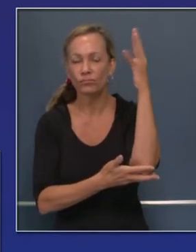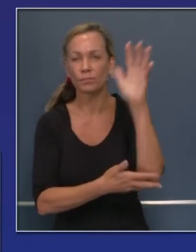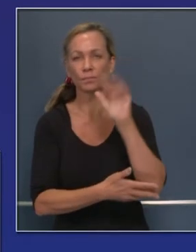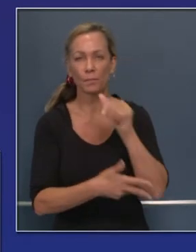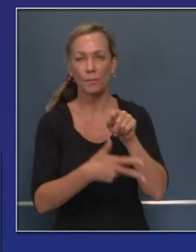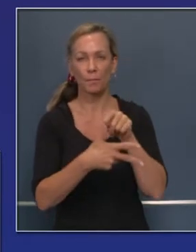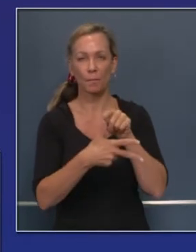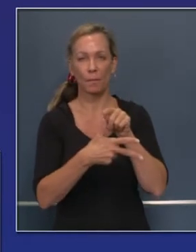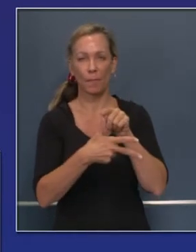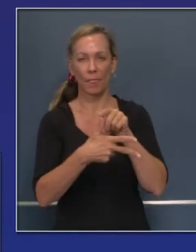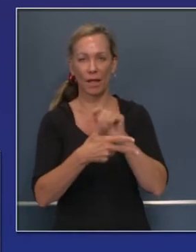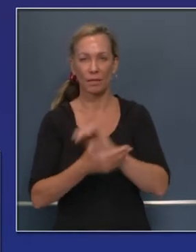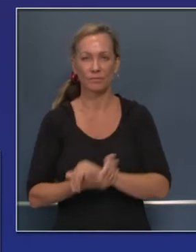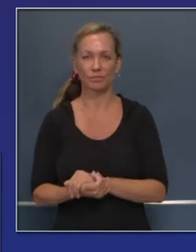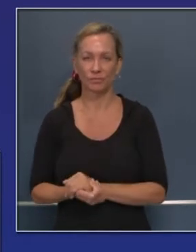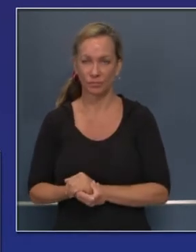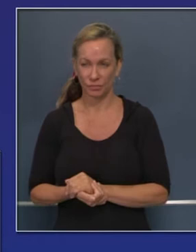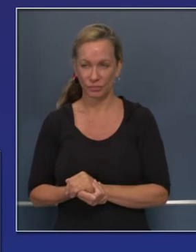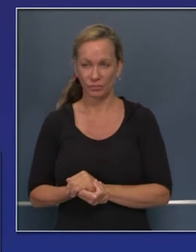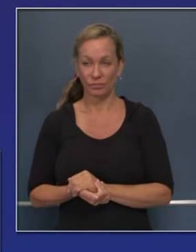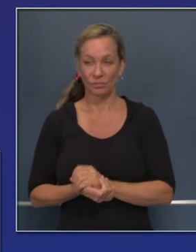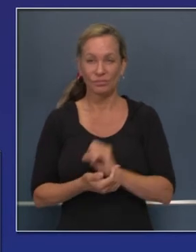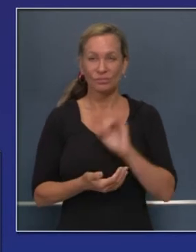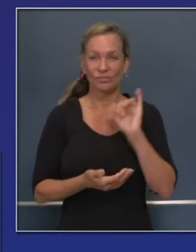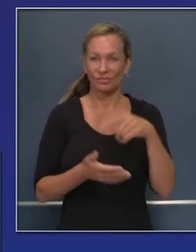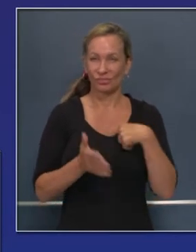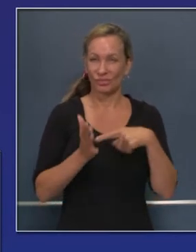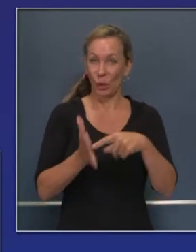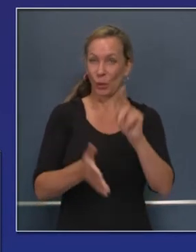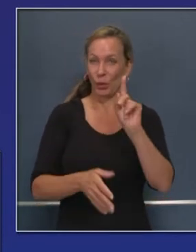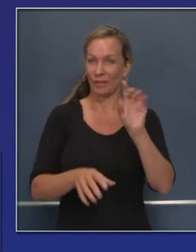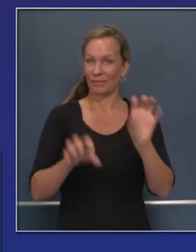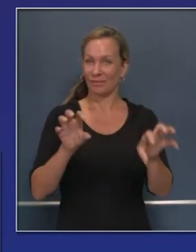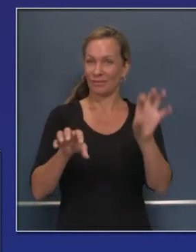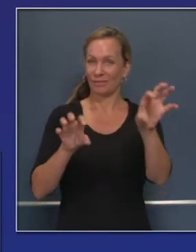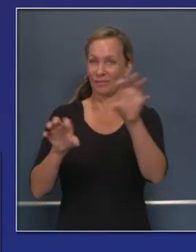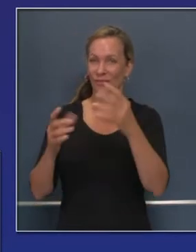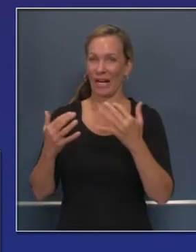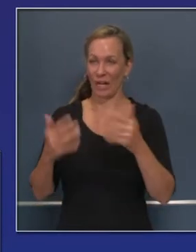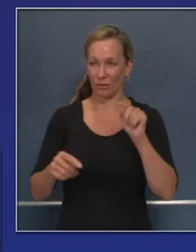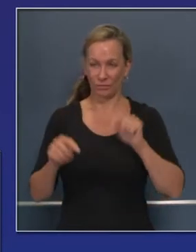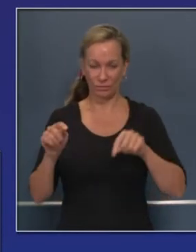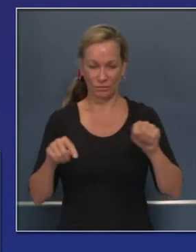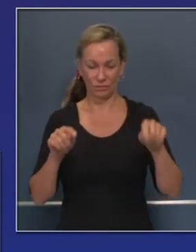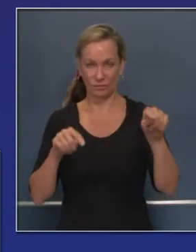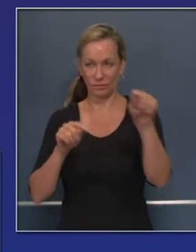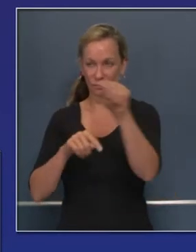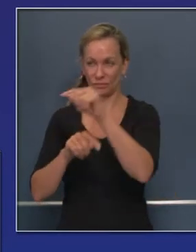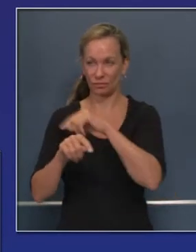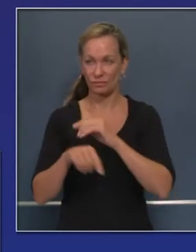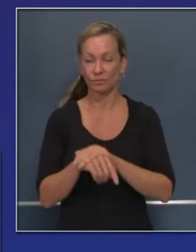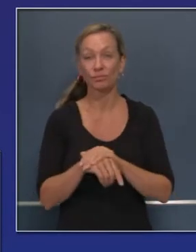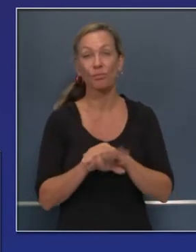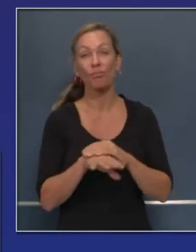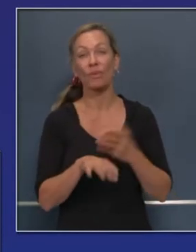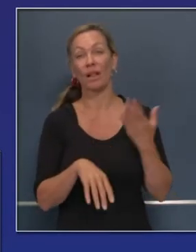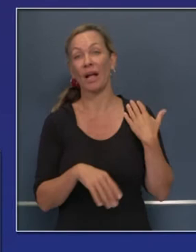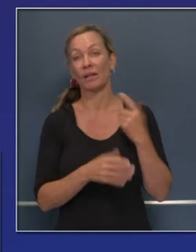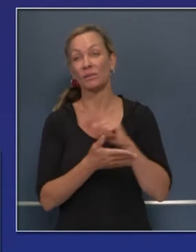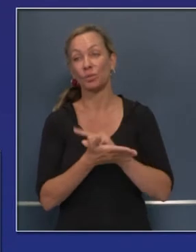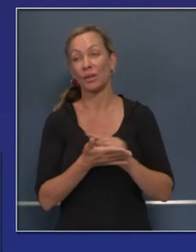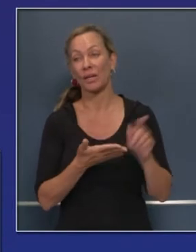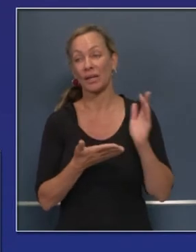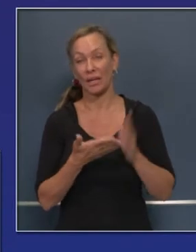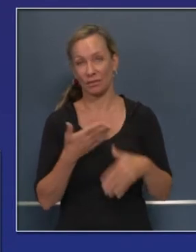Son incendios mayores con los cuales estamos luchando ahora. Y durante este fin de semana hay una declaración presidencial que fue